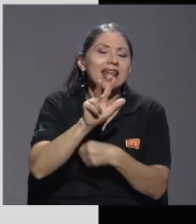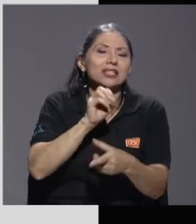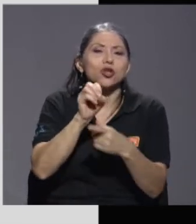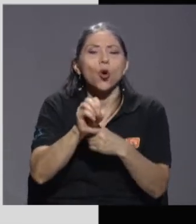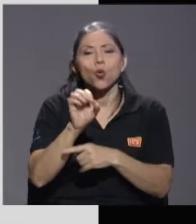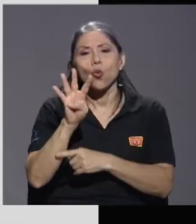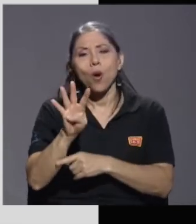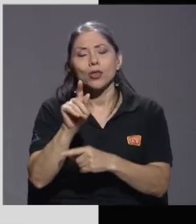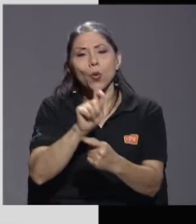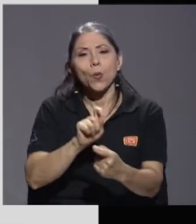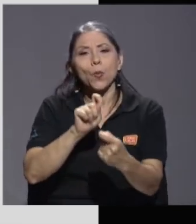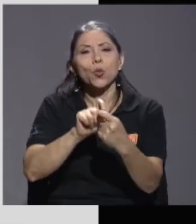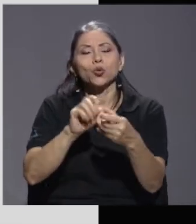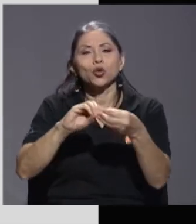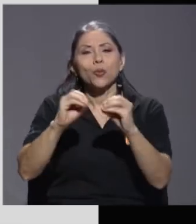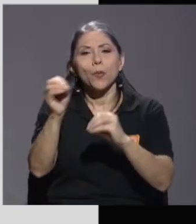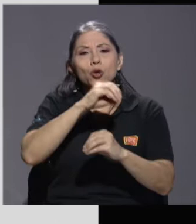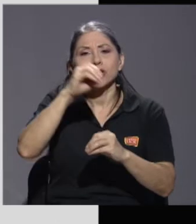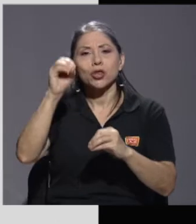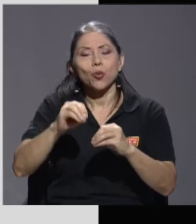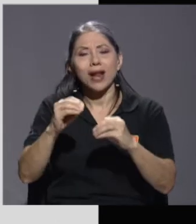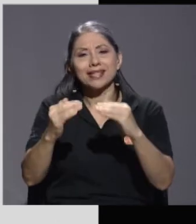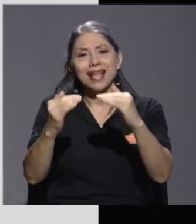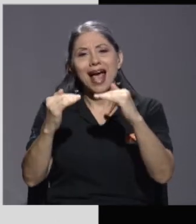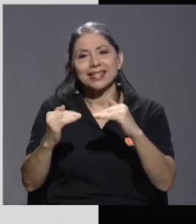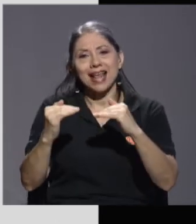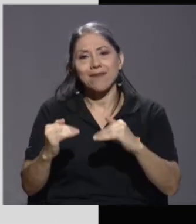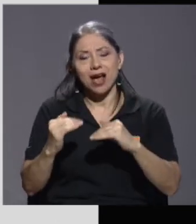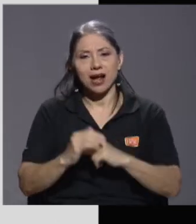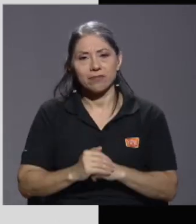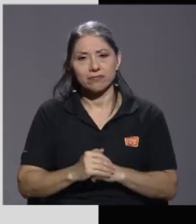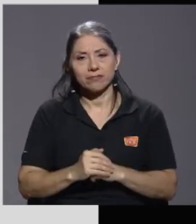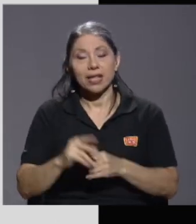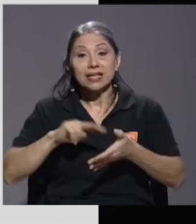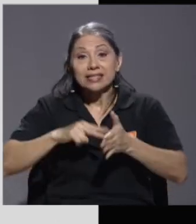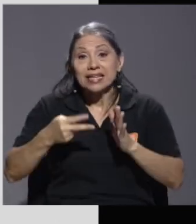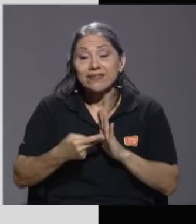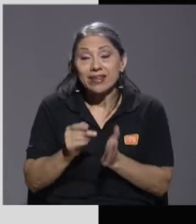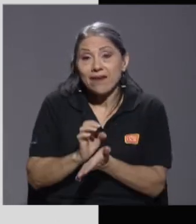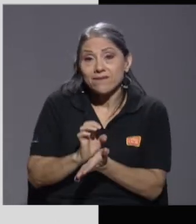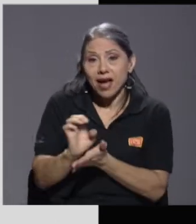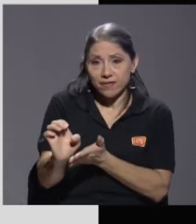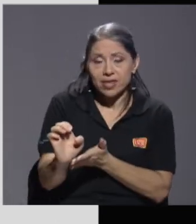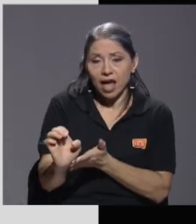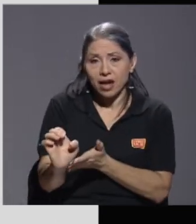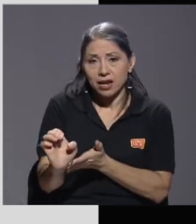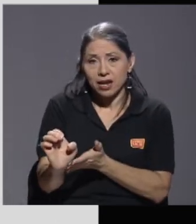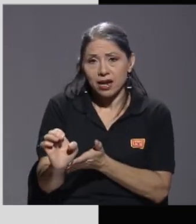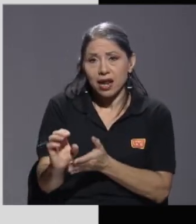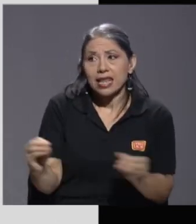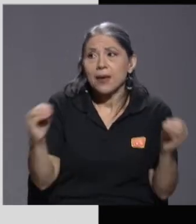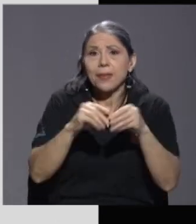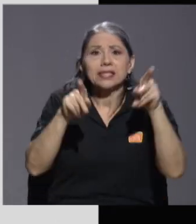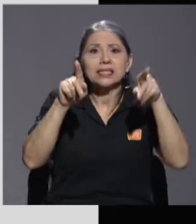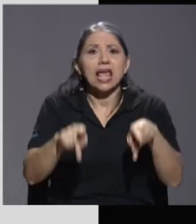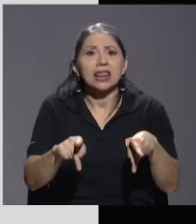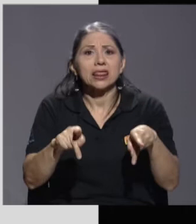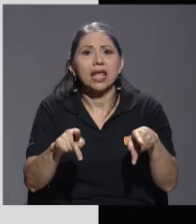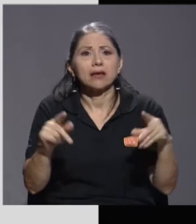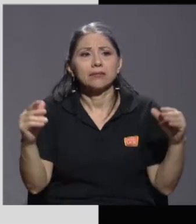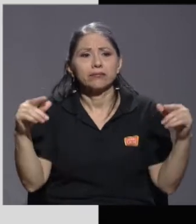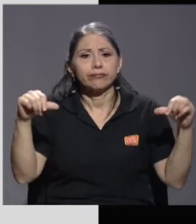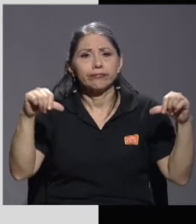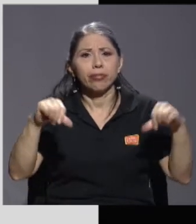porcentuales hacia la baja, ¿verdad? O que va a evitar que más gente caiga en pobreza.